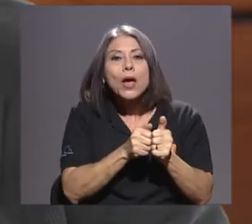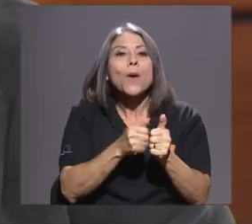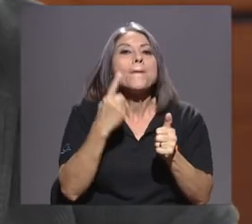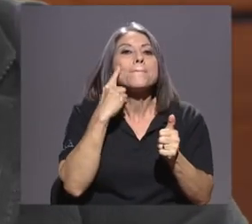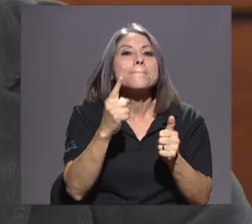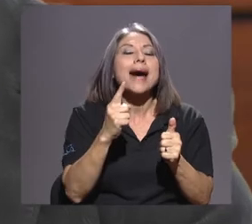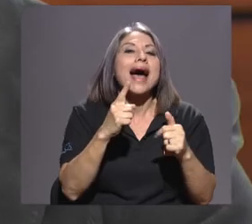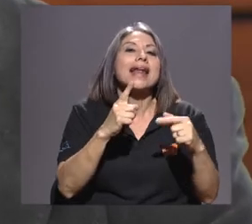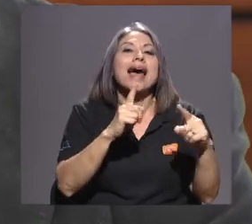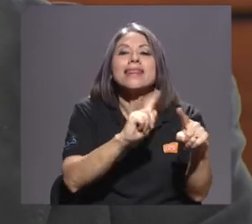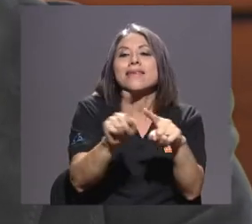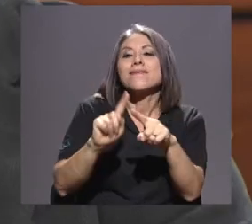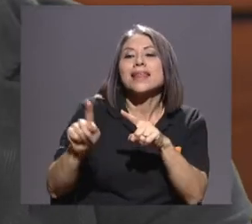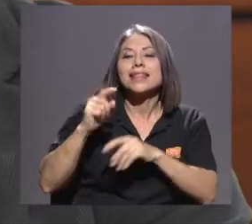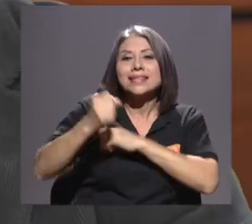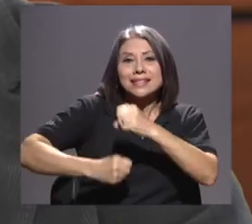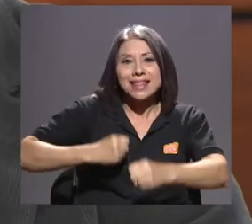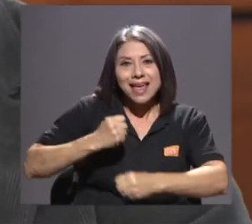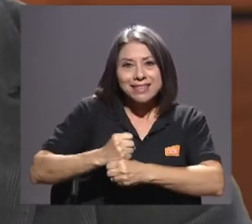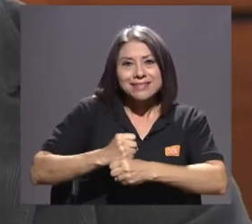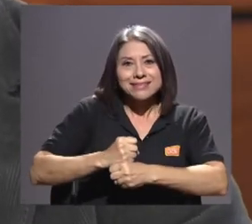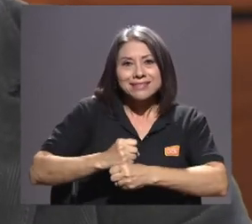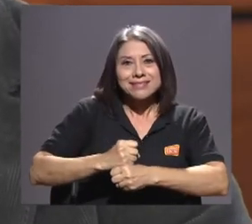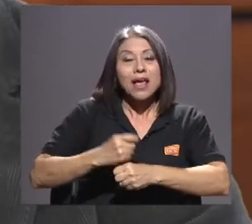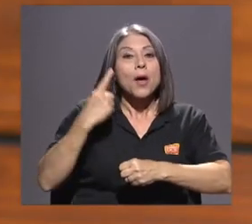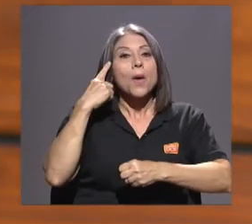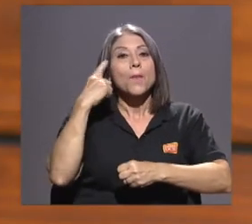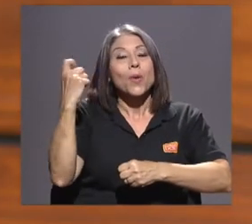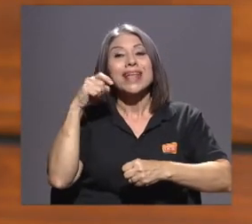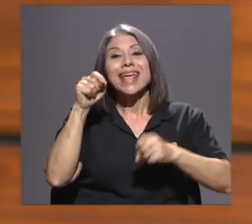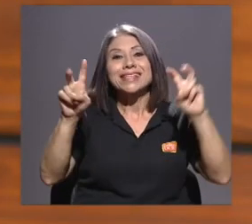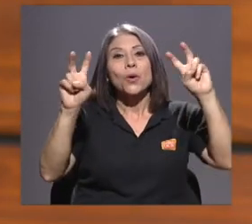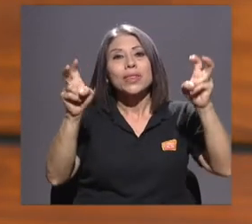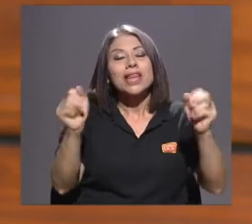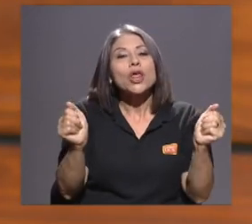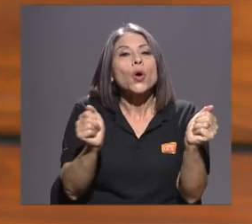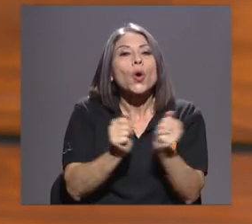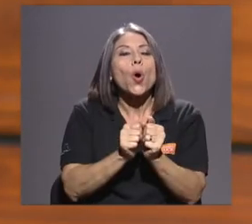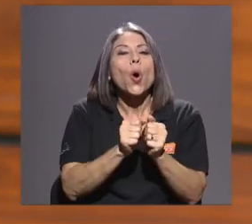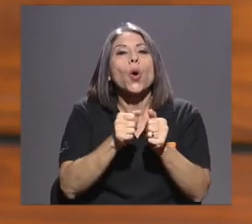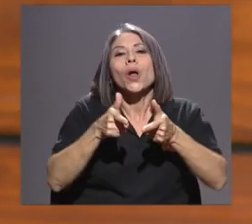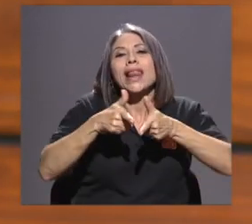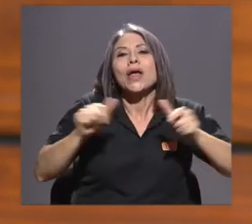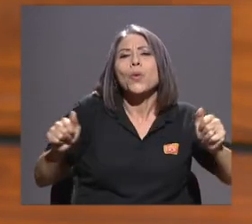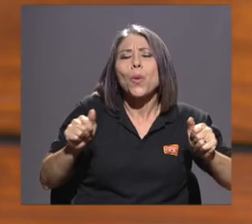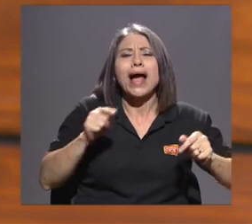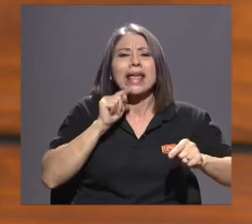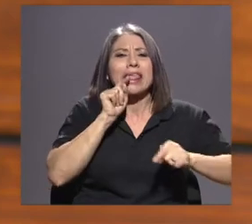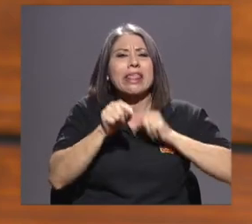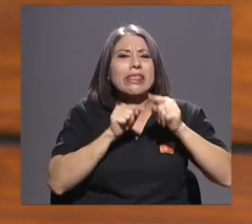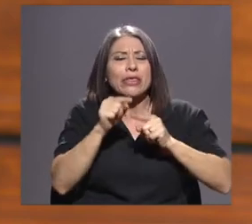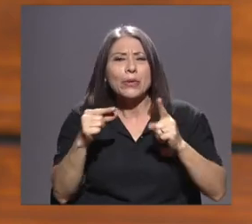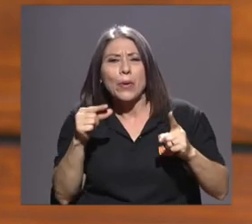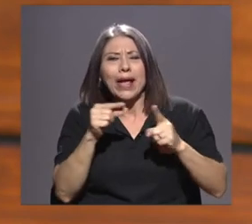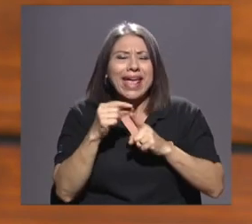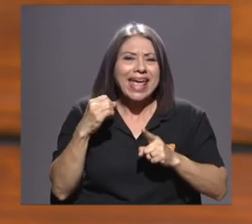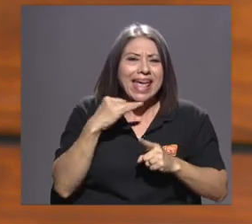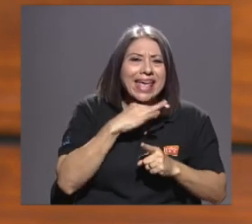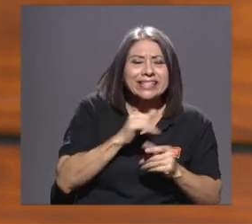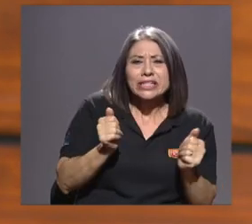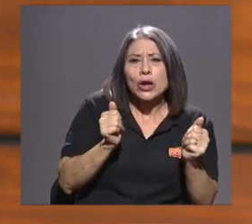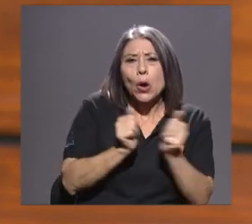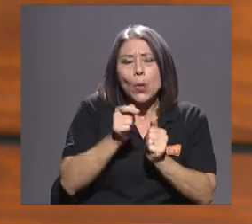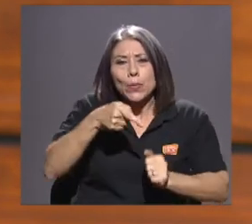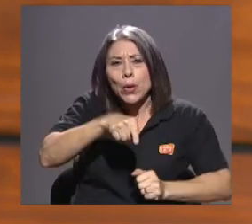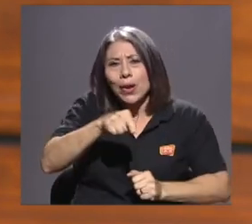nadie le prestó atención. Efectivamente, porque era un contenido con un lenguaje eso es, con versiones de